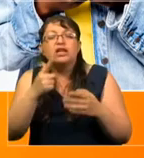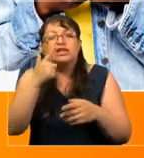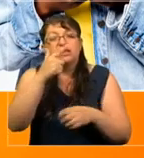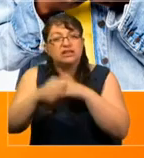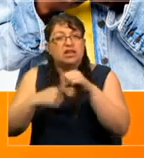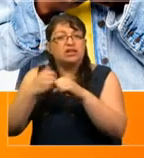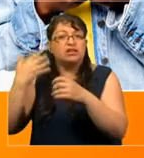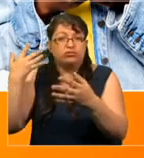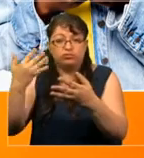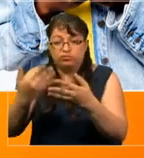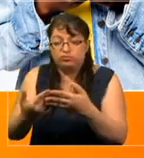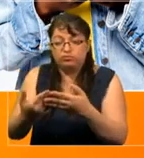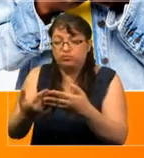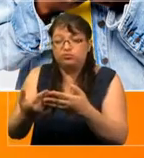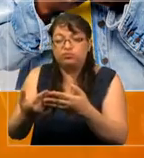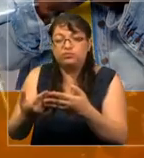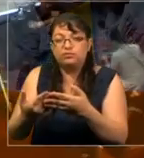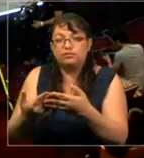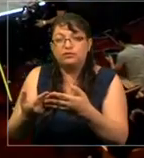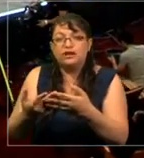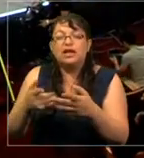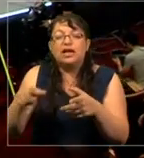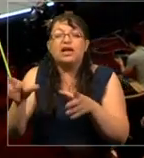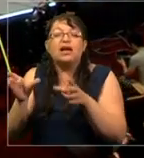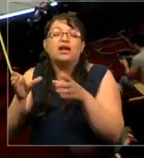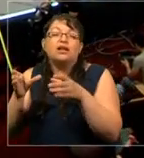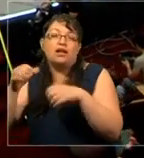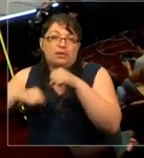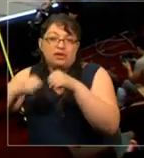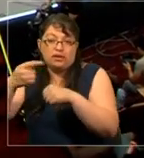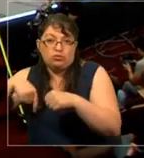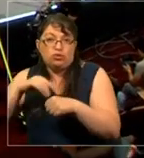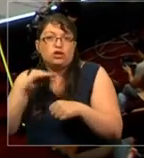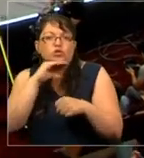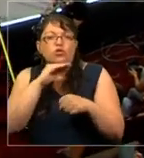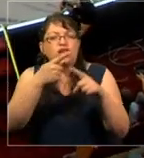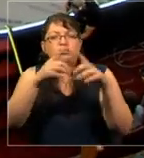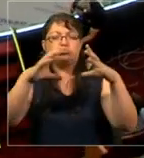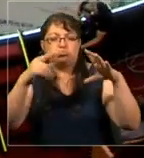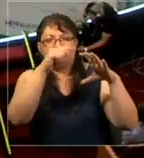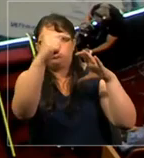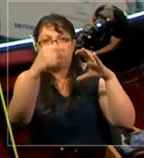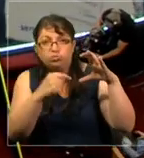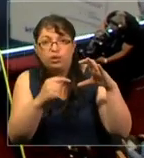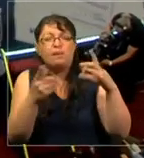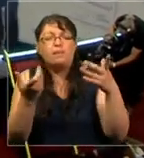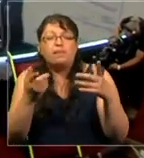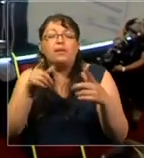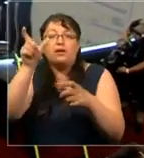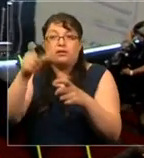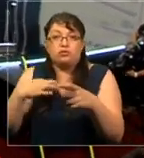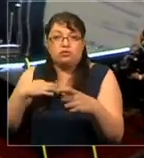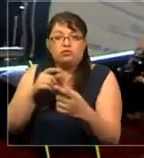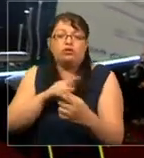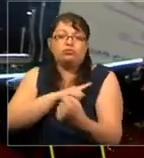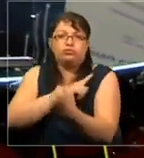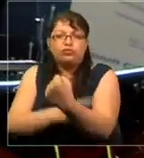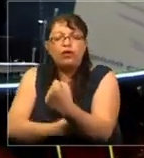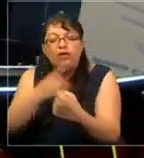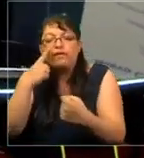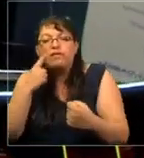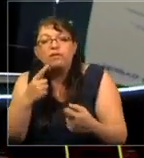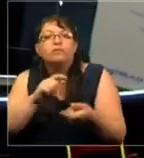que la compañía se ha usado en diferentes partes del mundo para empoderar al ciudadano. Lo que hemos visto es que ha habido una